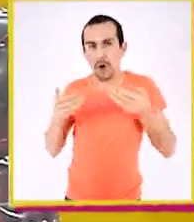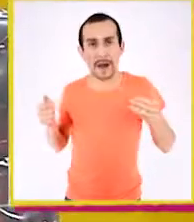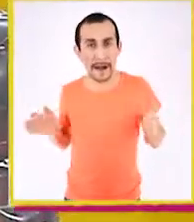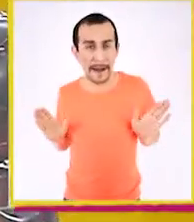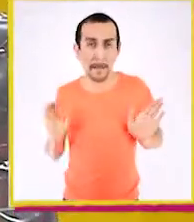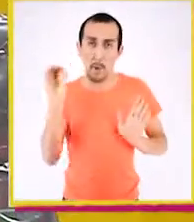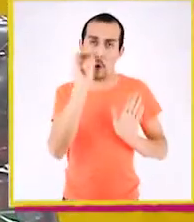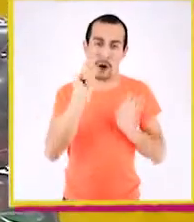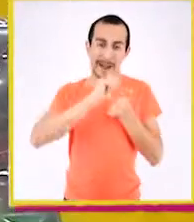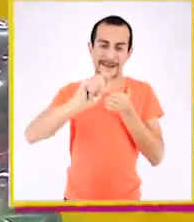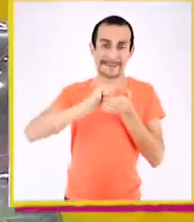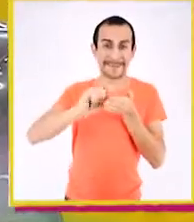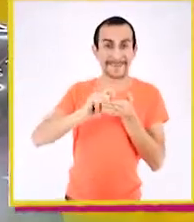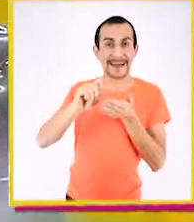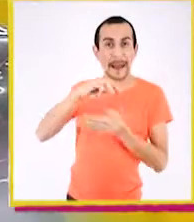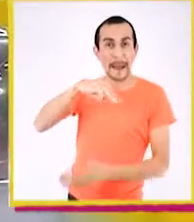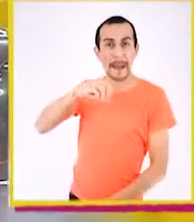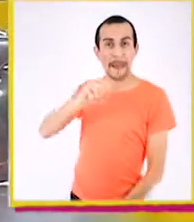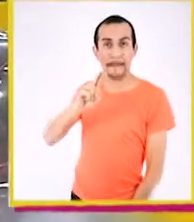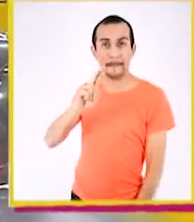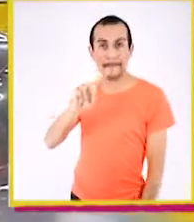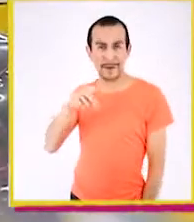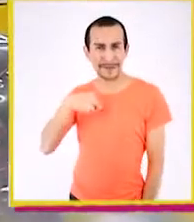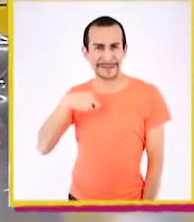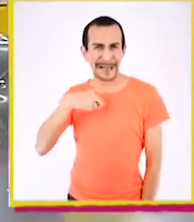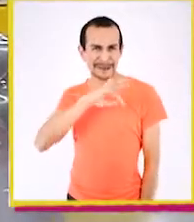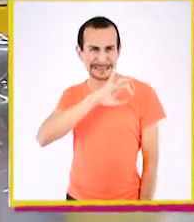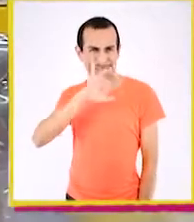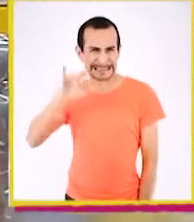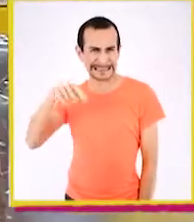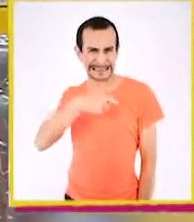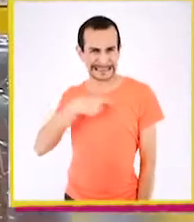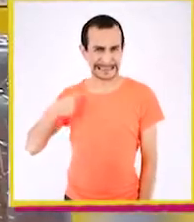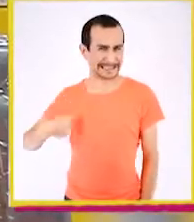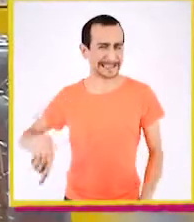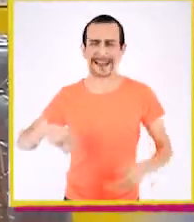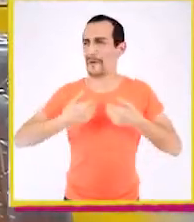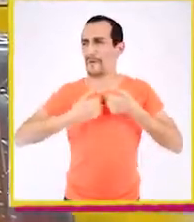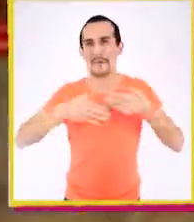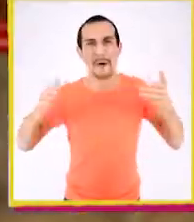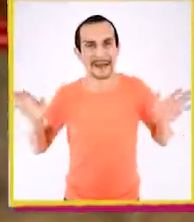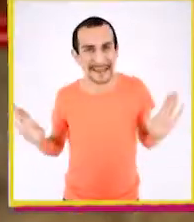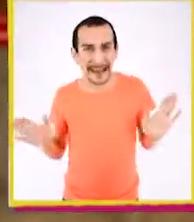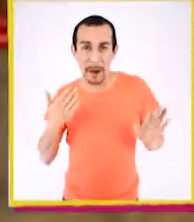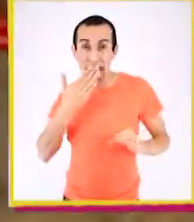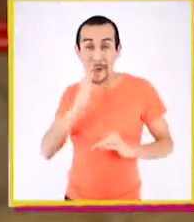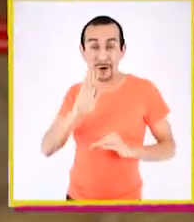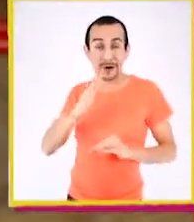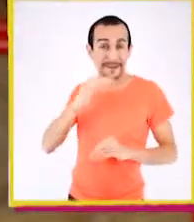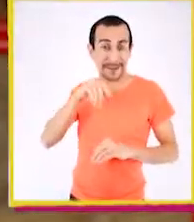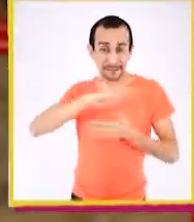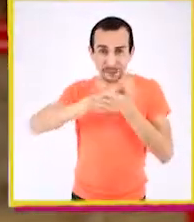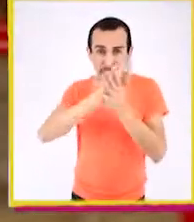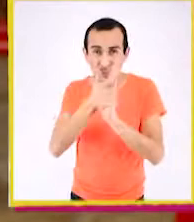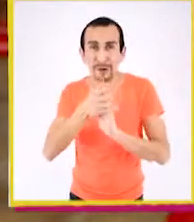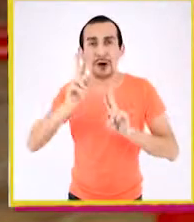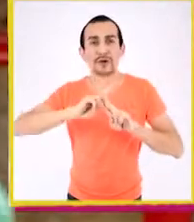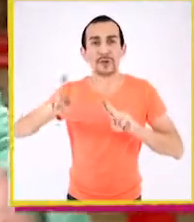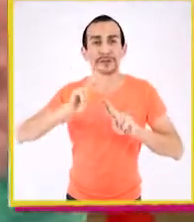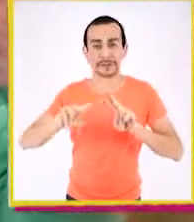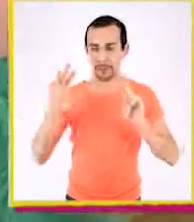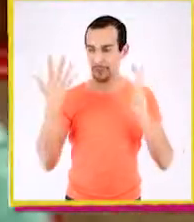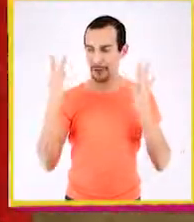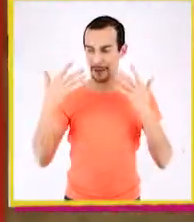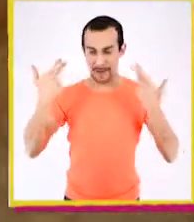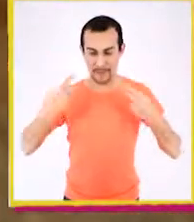queramos o para escribir código morse, carácteres chinos, lo que quieran. Lo mejor de todo es que lo